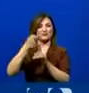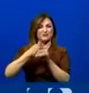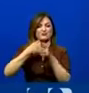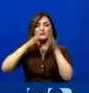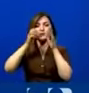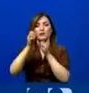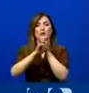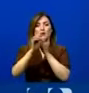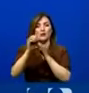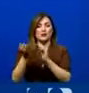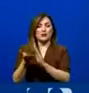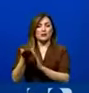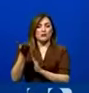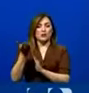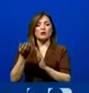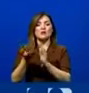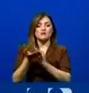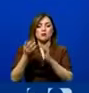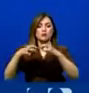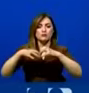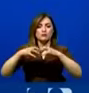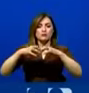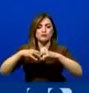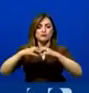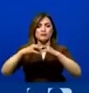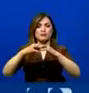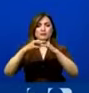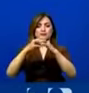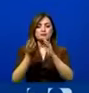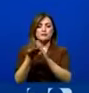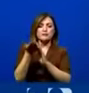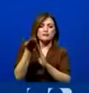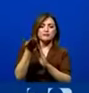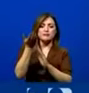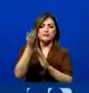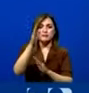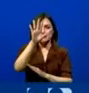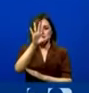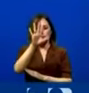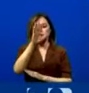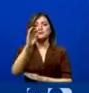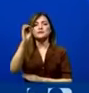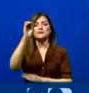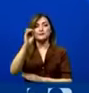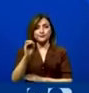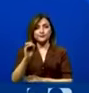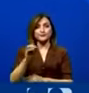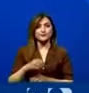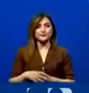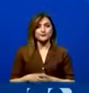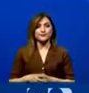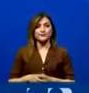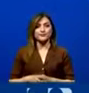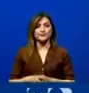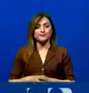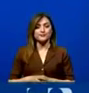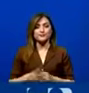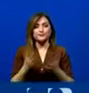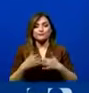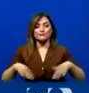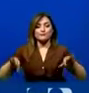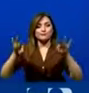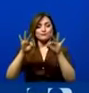2021, pueda continuar creciendo a más del 5%, cosa que es absolutamente indispensable